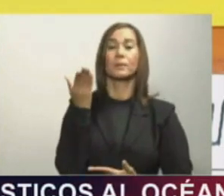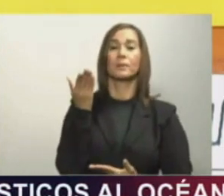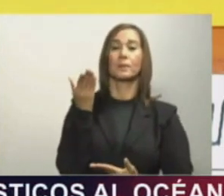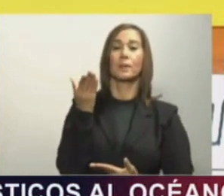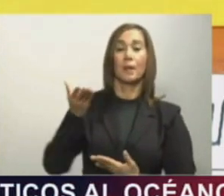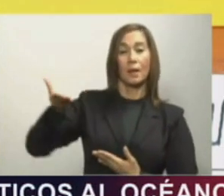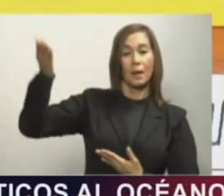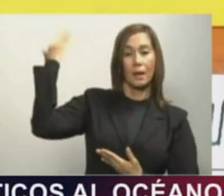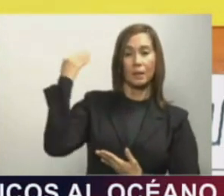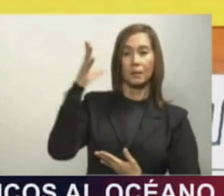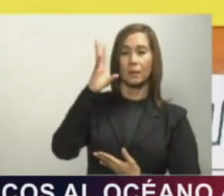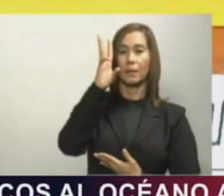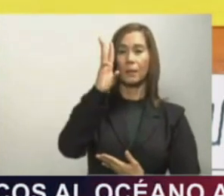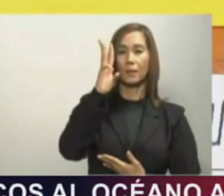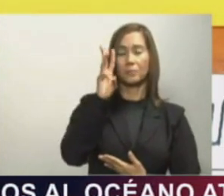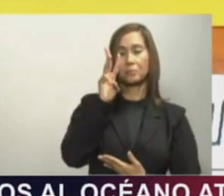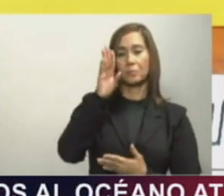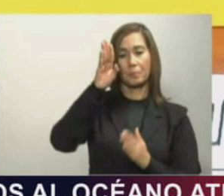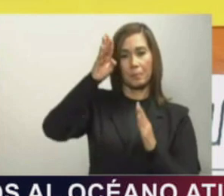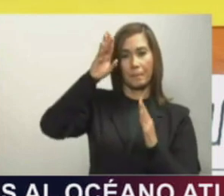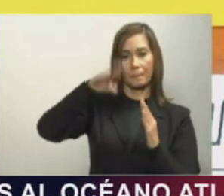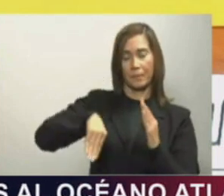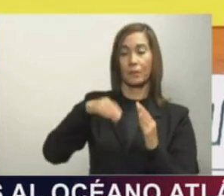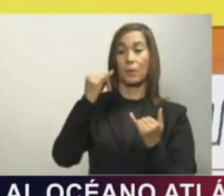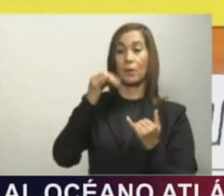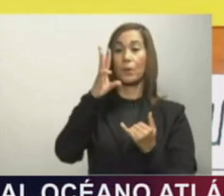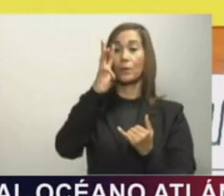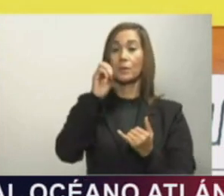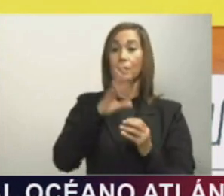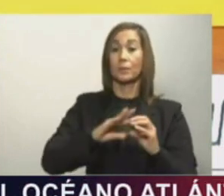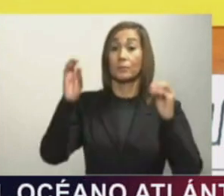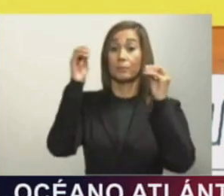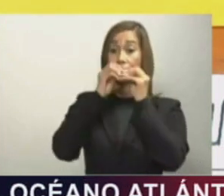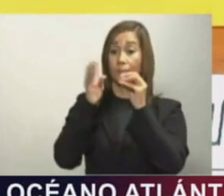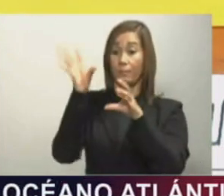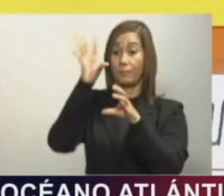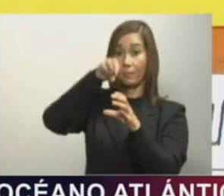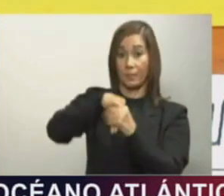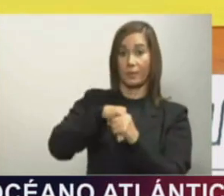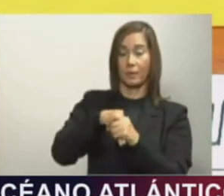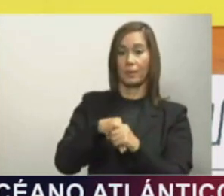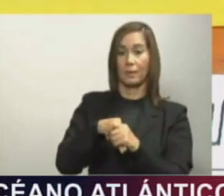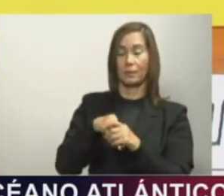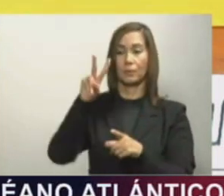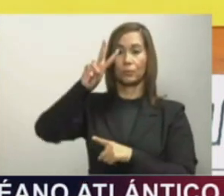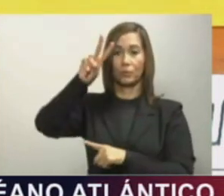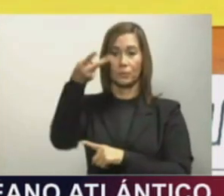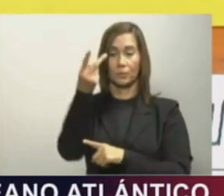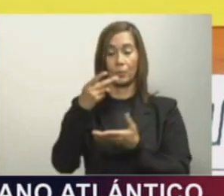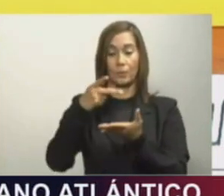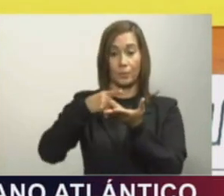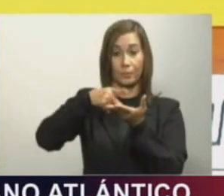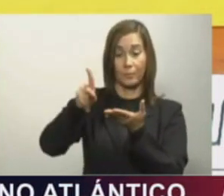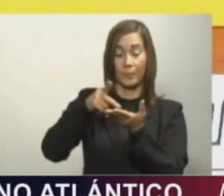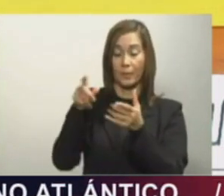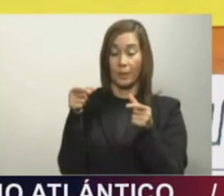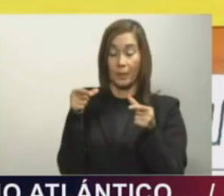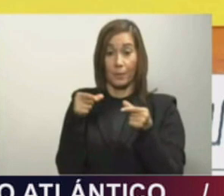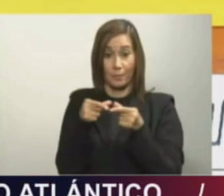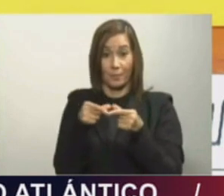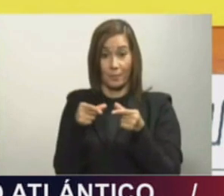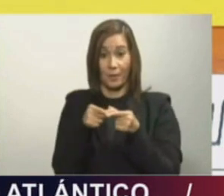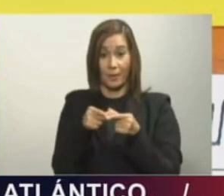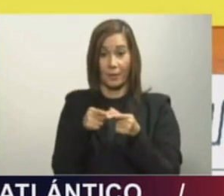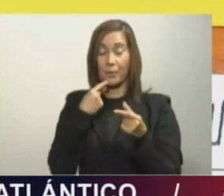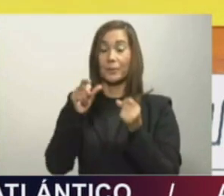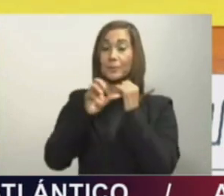programa Progresando con Solidaridad y con el doble de transferencia monetaria, tal como lo anunciamos en la campaña